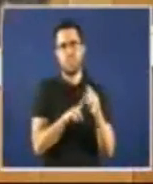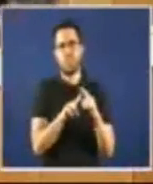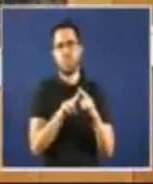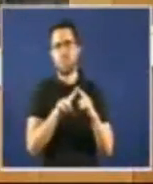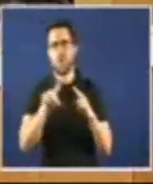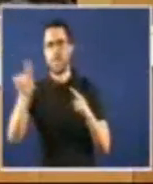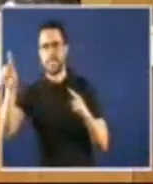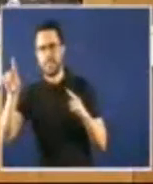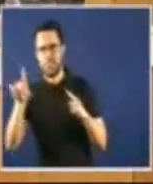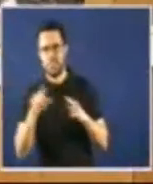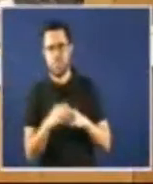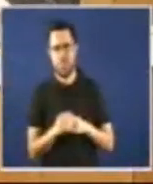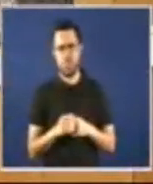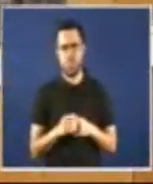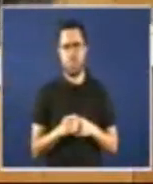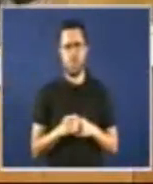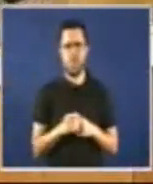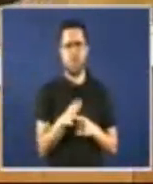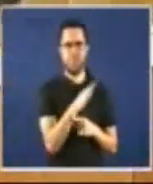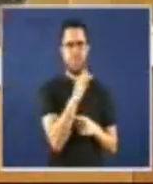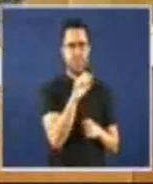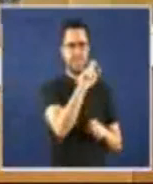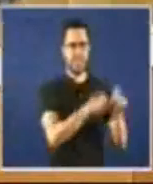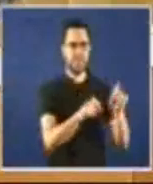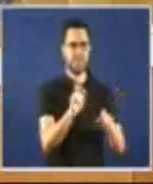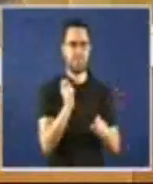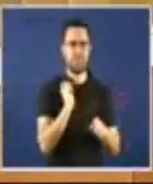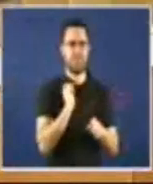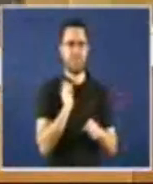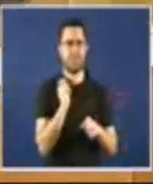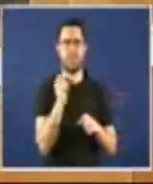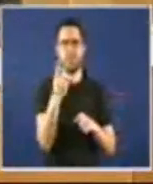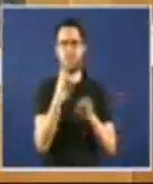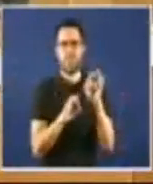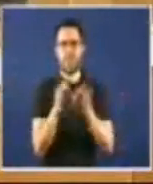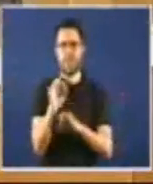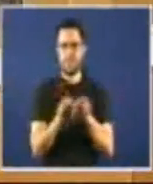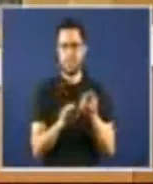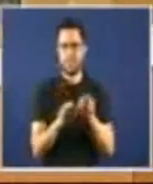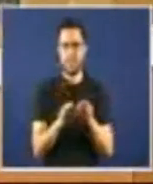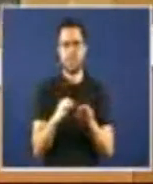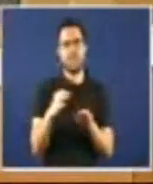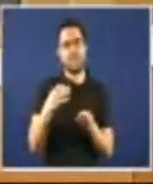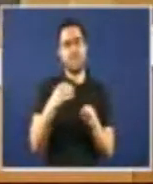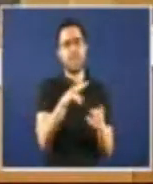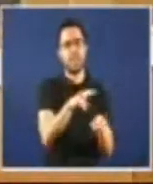e as dos pensionistas o 10% portanto o 92% do imposto único progresivo